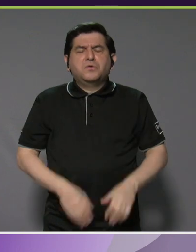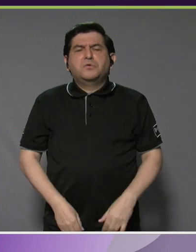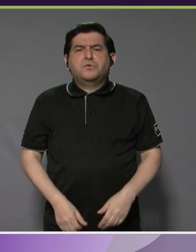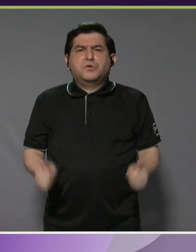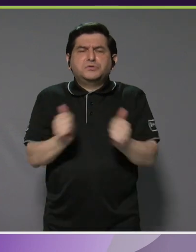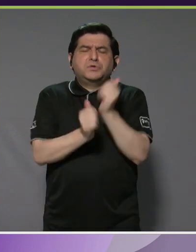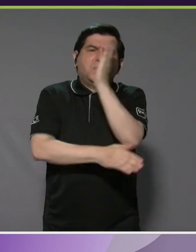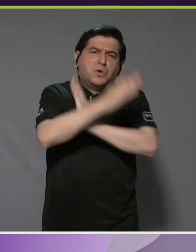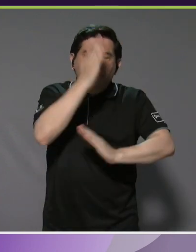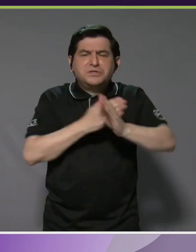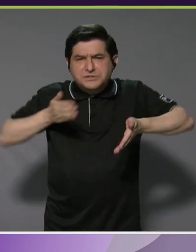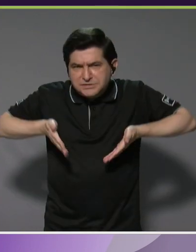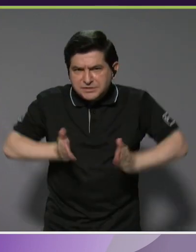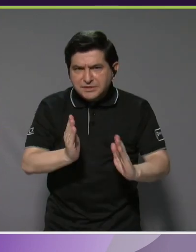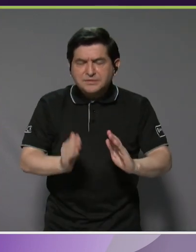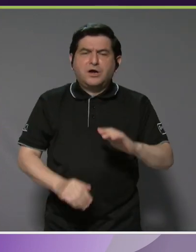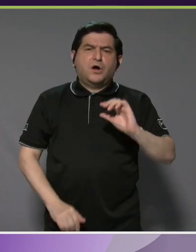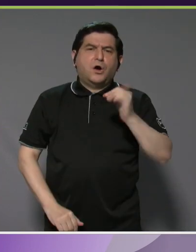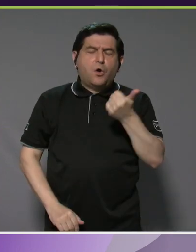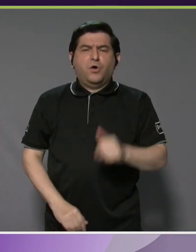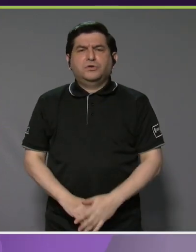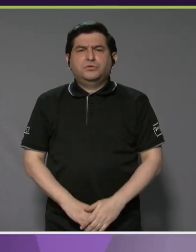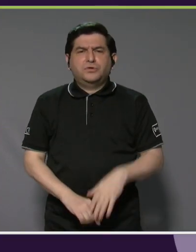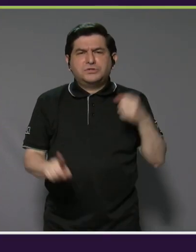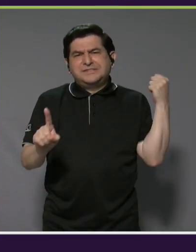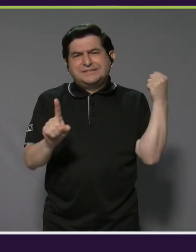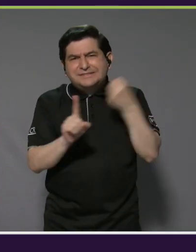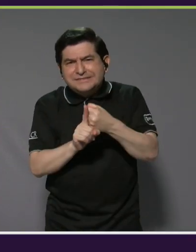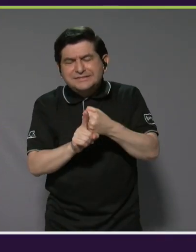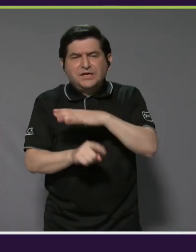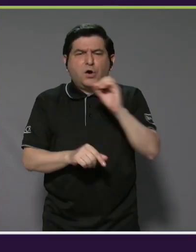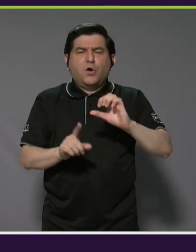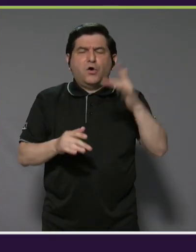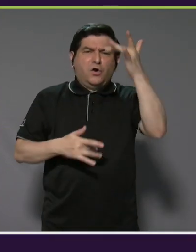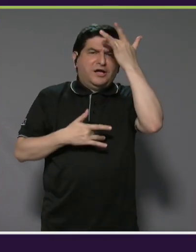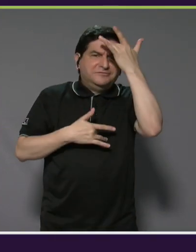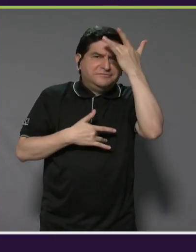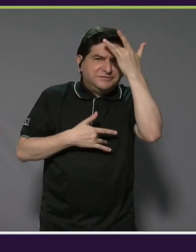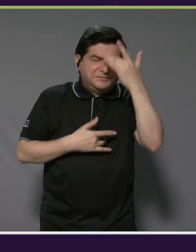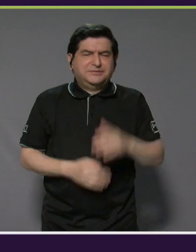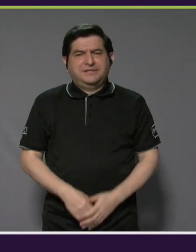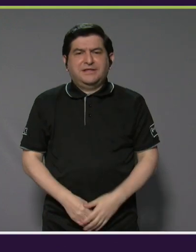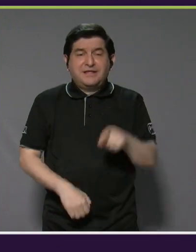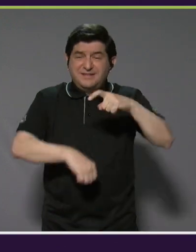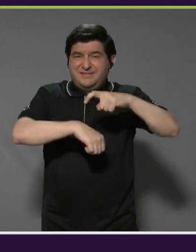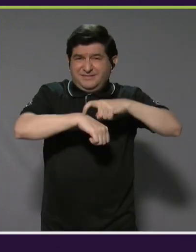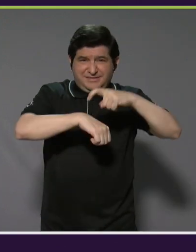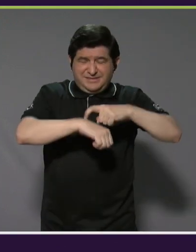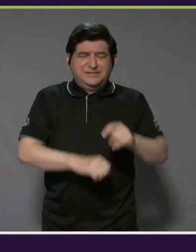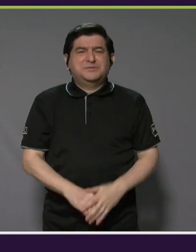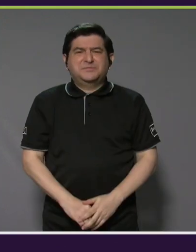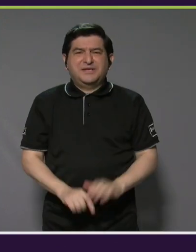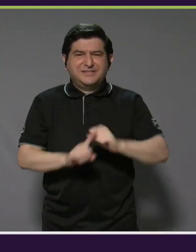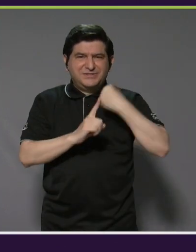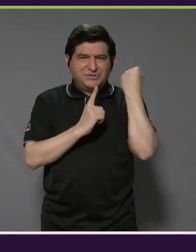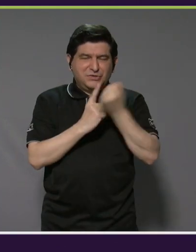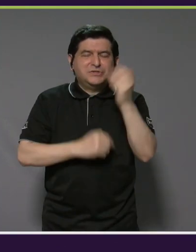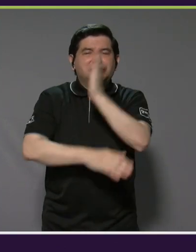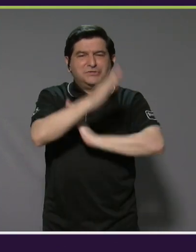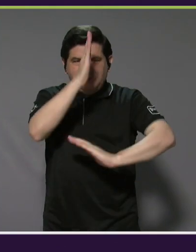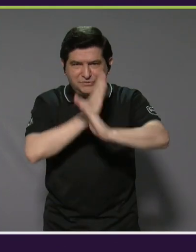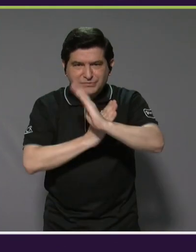con su discapacidad, otros pues tuvieron un accidente o alguna enfermedad y entonces pues tienen la condición de